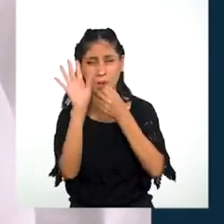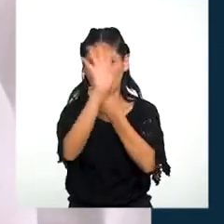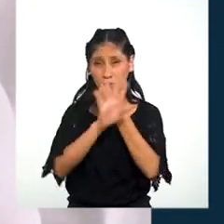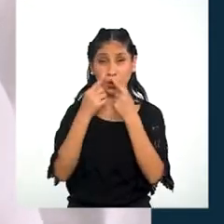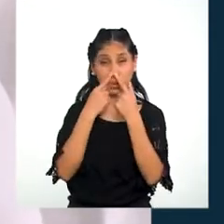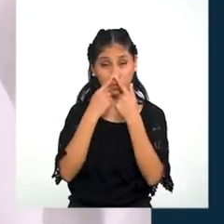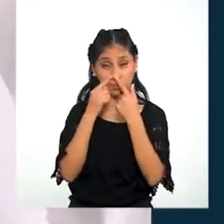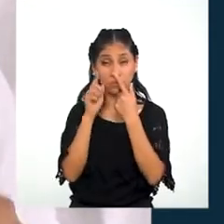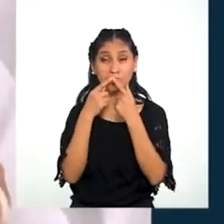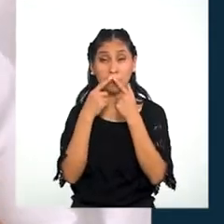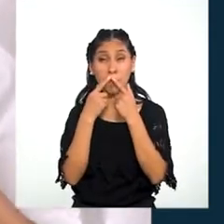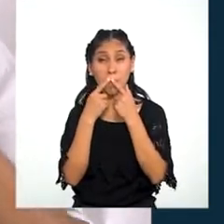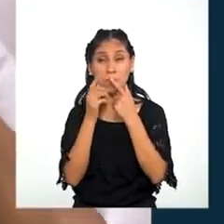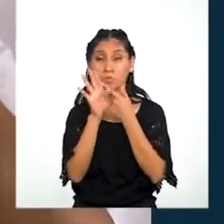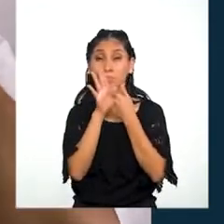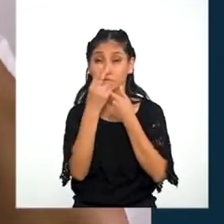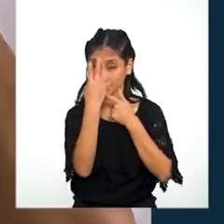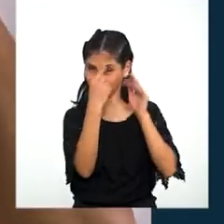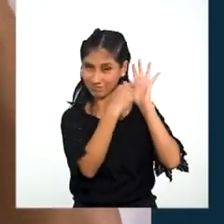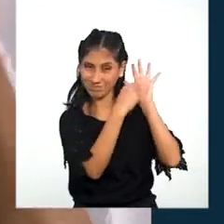Boca Y barbilla